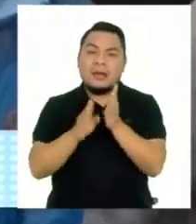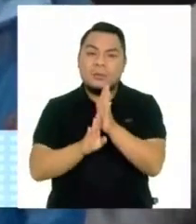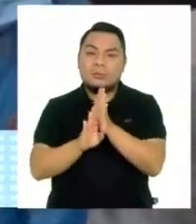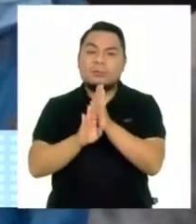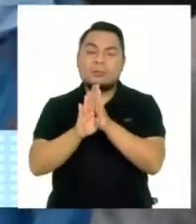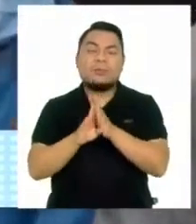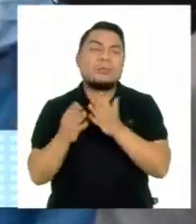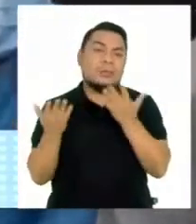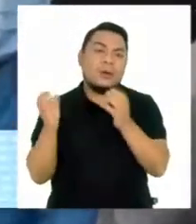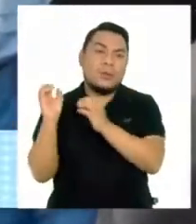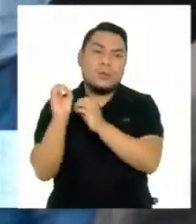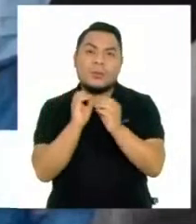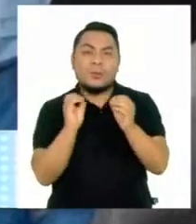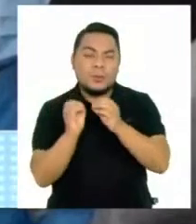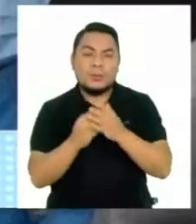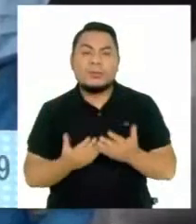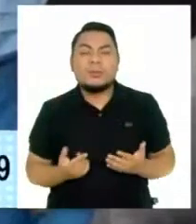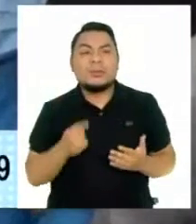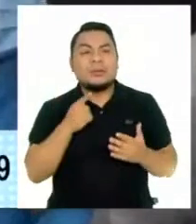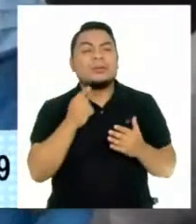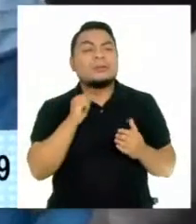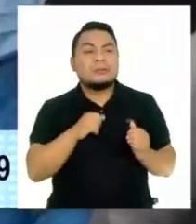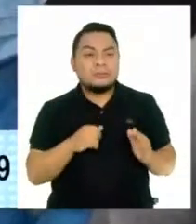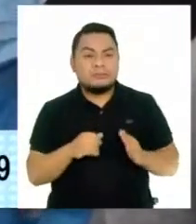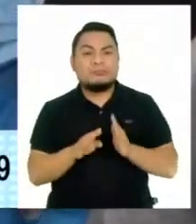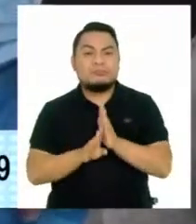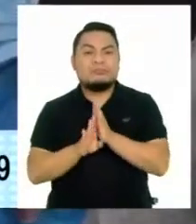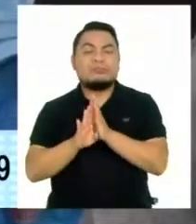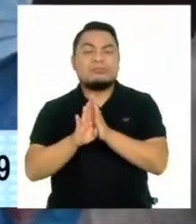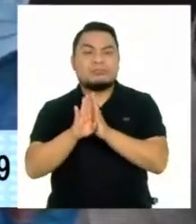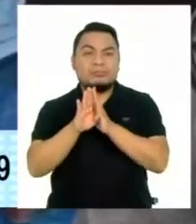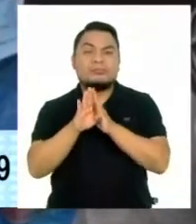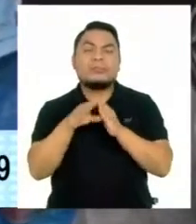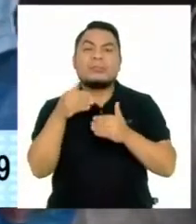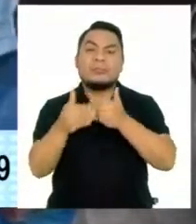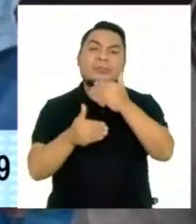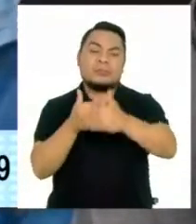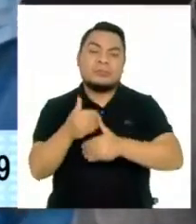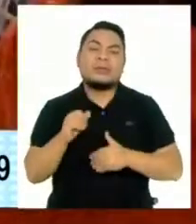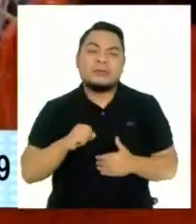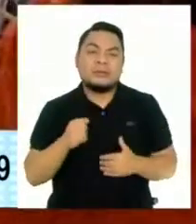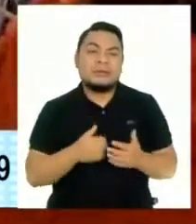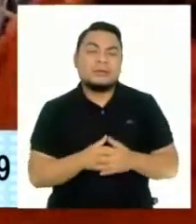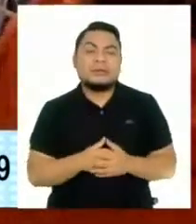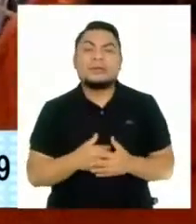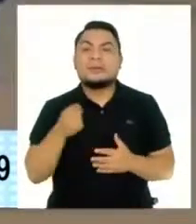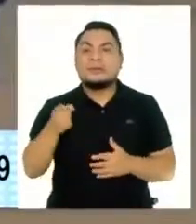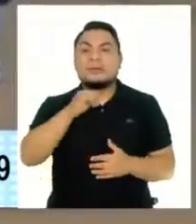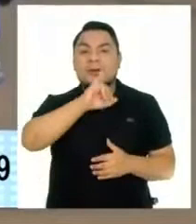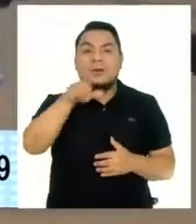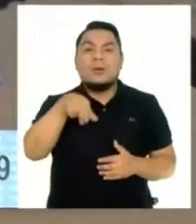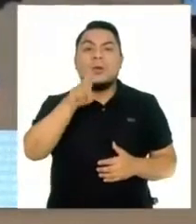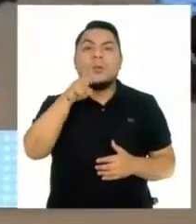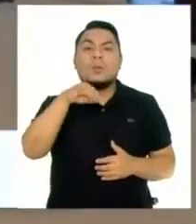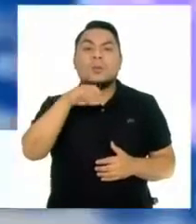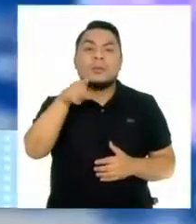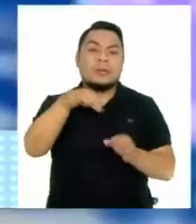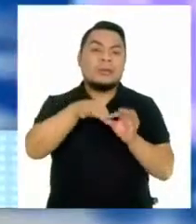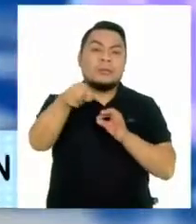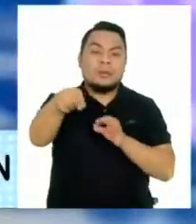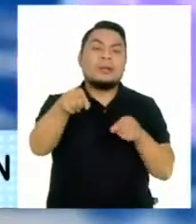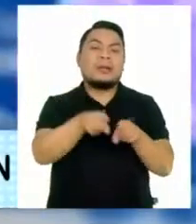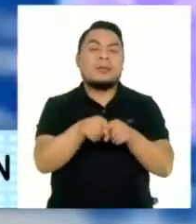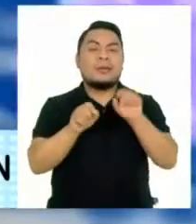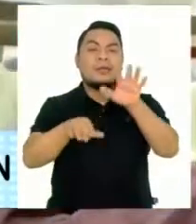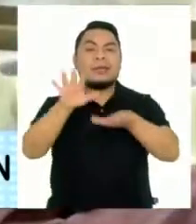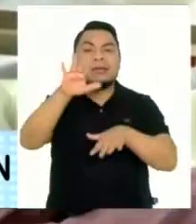que en Piura, si es que la tendencia no baja, podríamos estar en esa misma posibilidad. En Junín, 15 casos más de